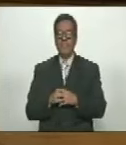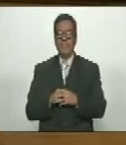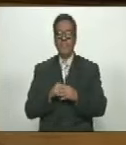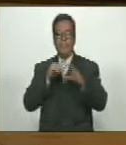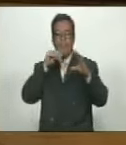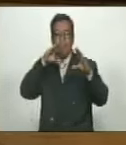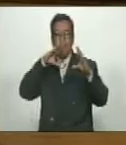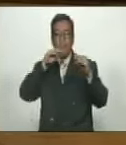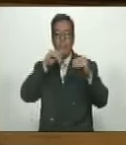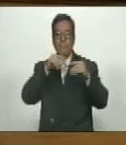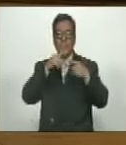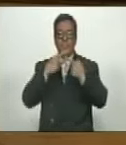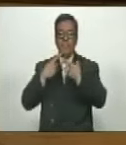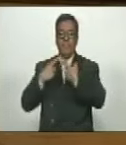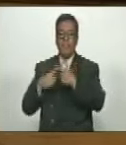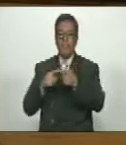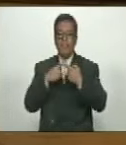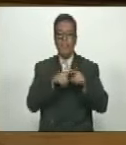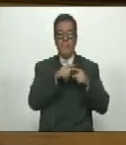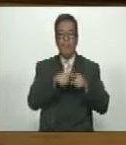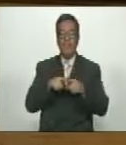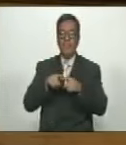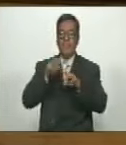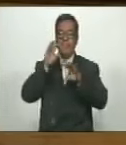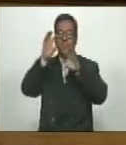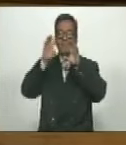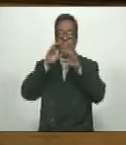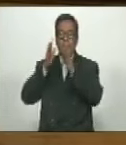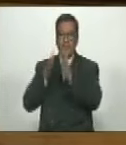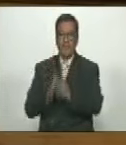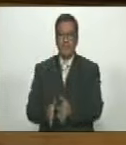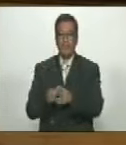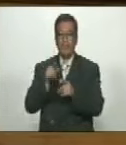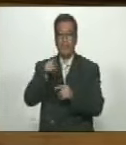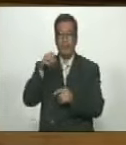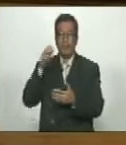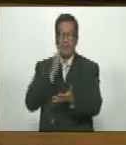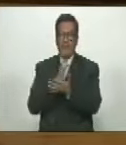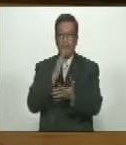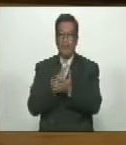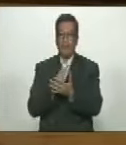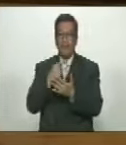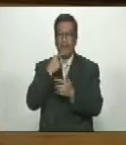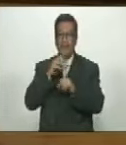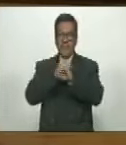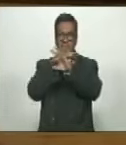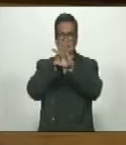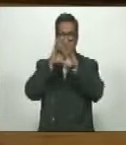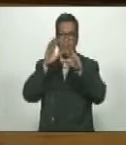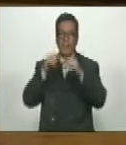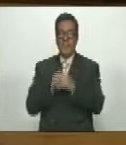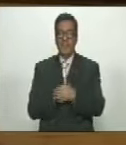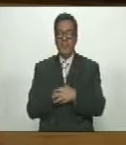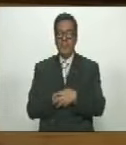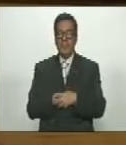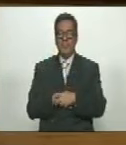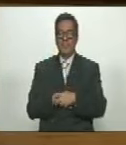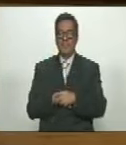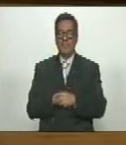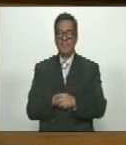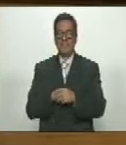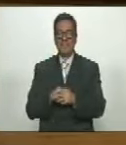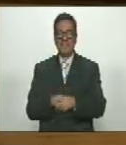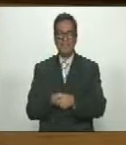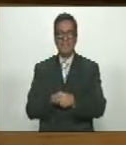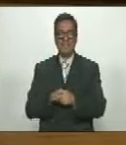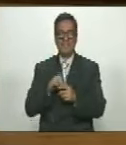hablamos con distintos agentes extranjeros lo que siempre dejamos claro y